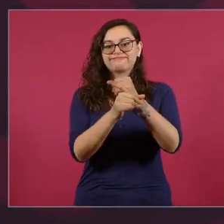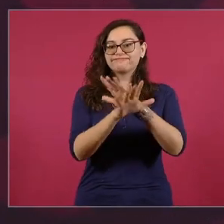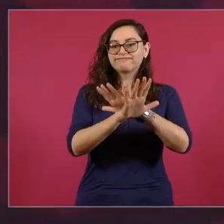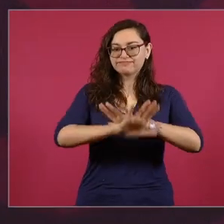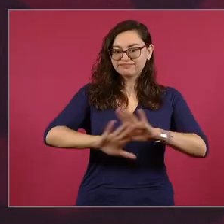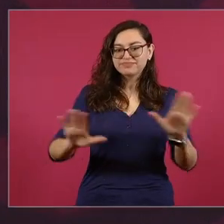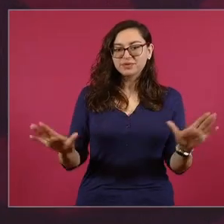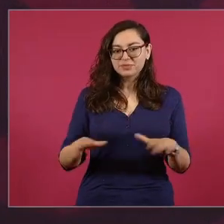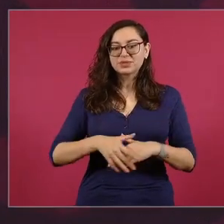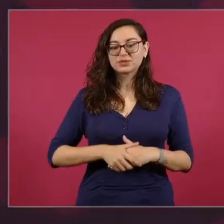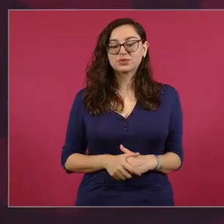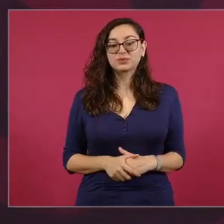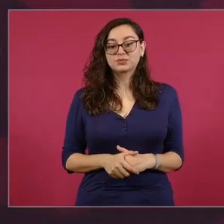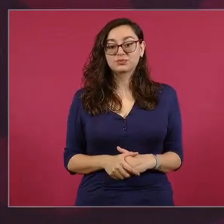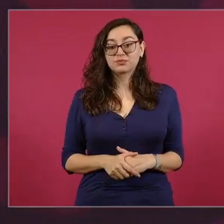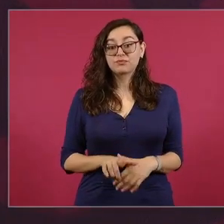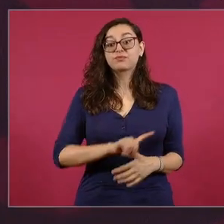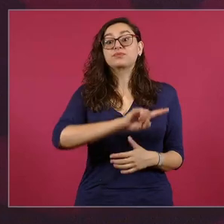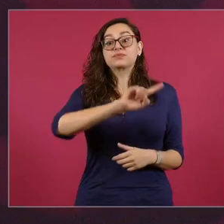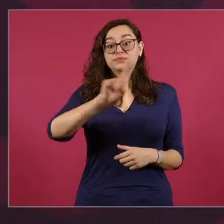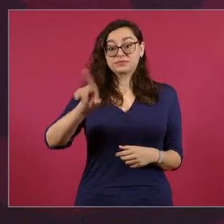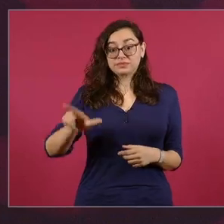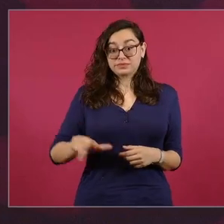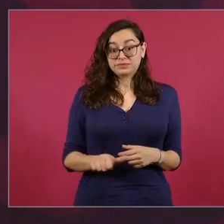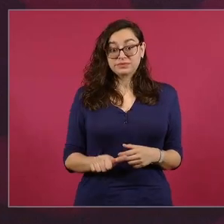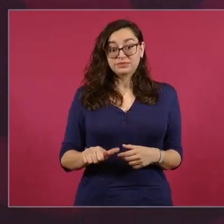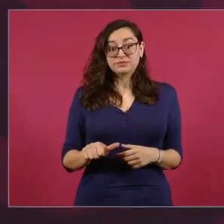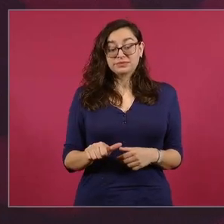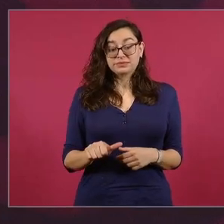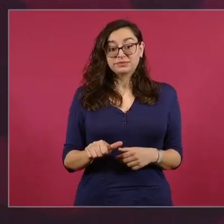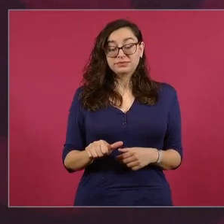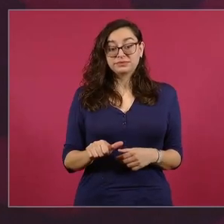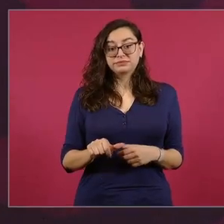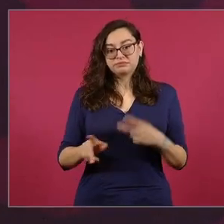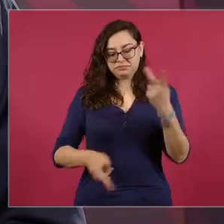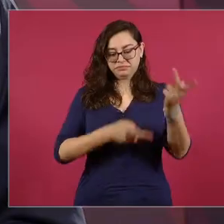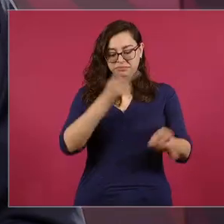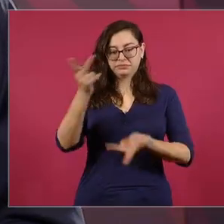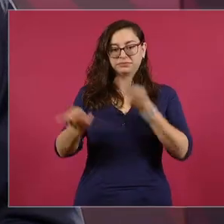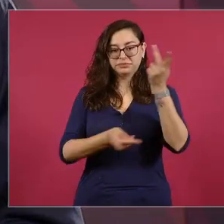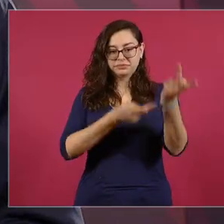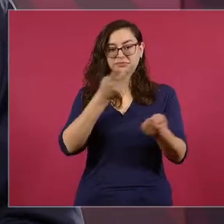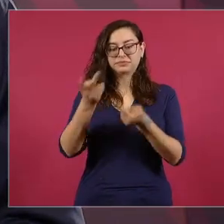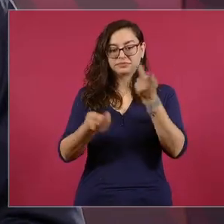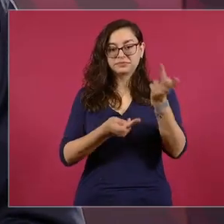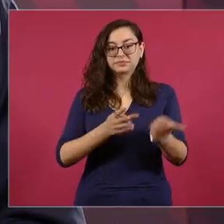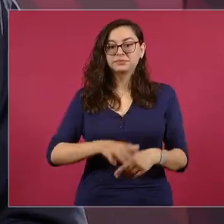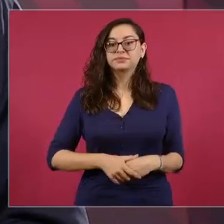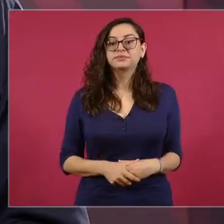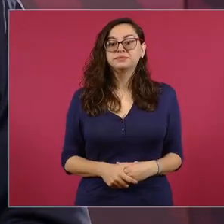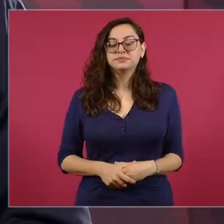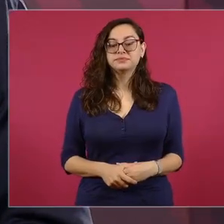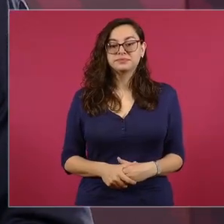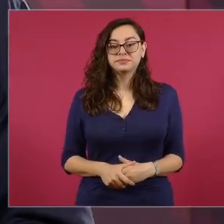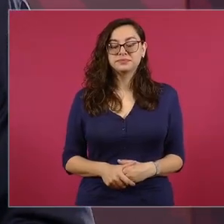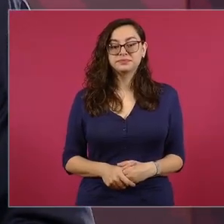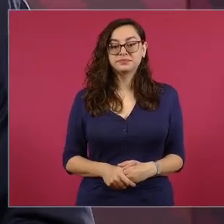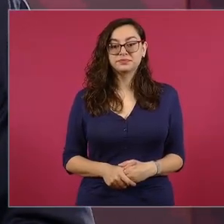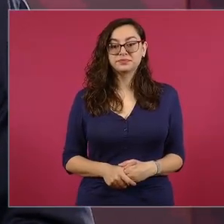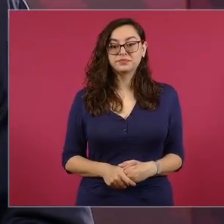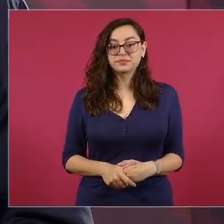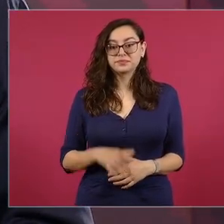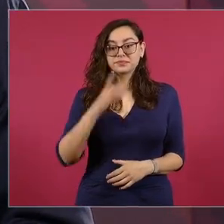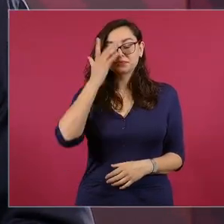Y luego ya preguntas y respuestas. Entonces,